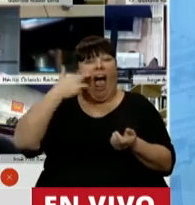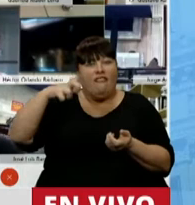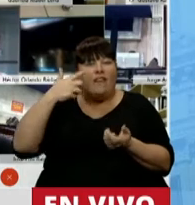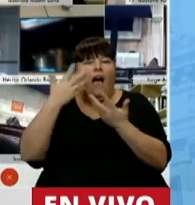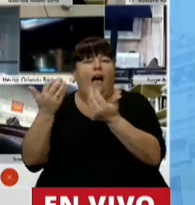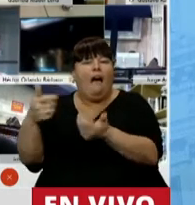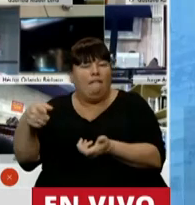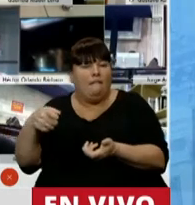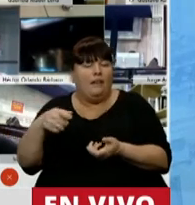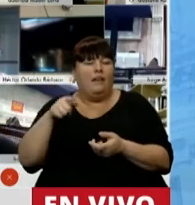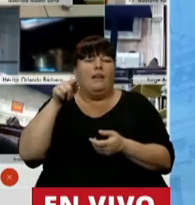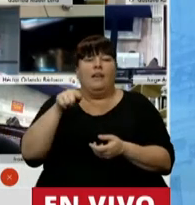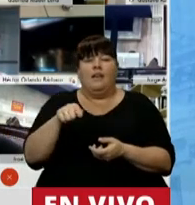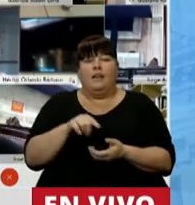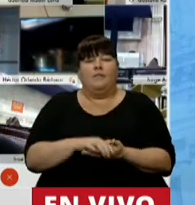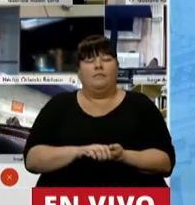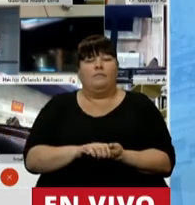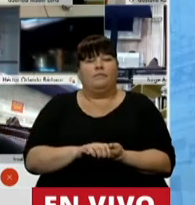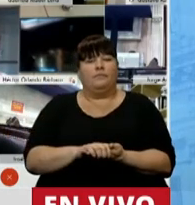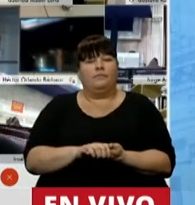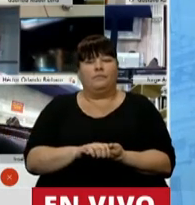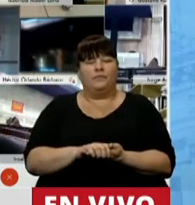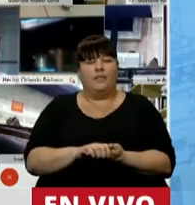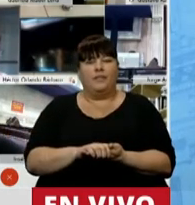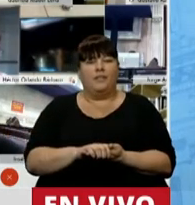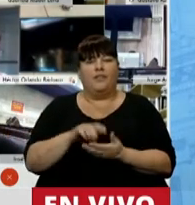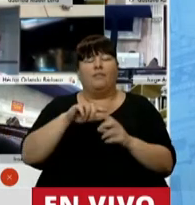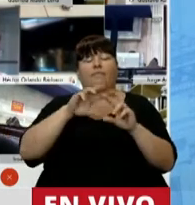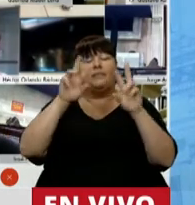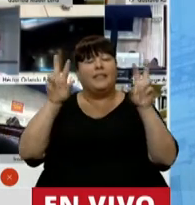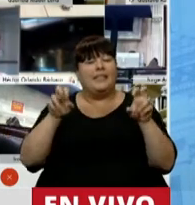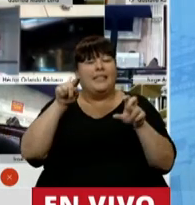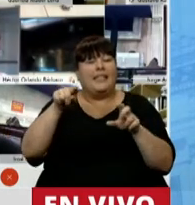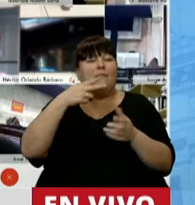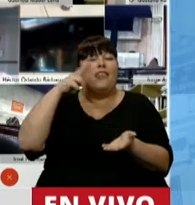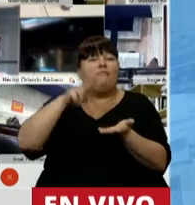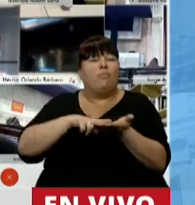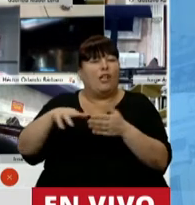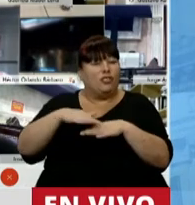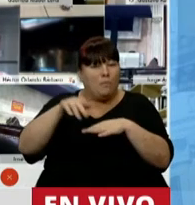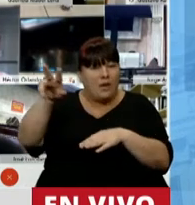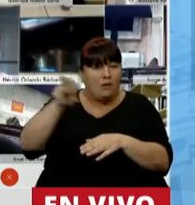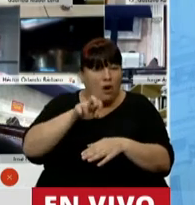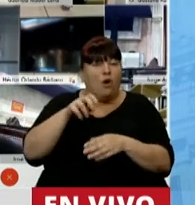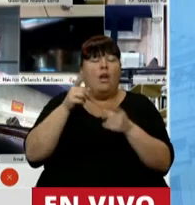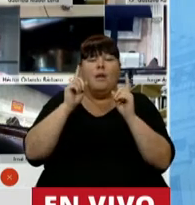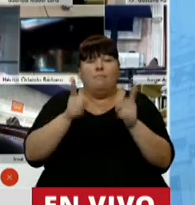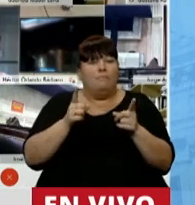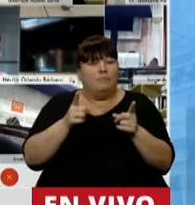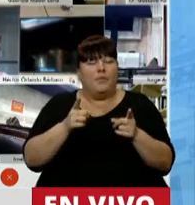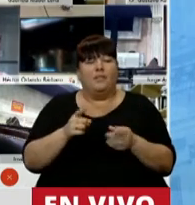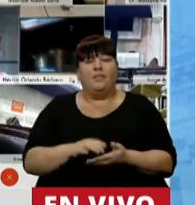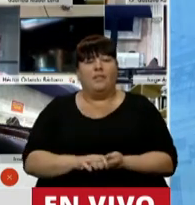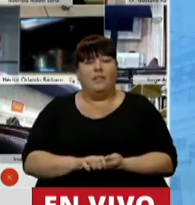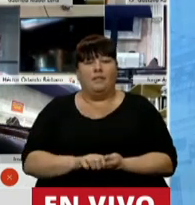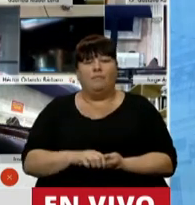Esto es la definición de aspectos que hacen al contenido propio del hecho imponible y que, como tal, debieran